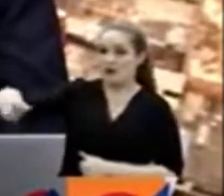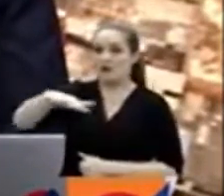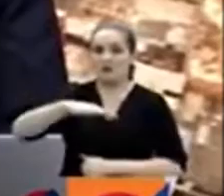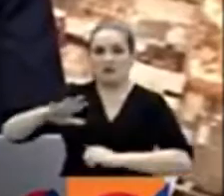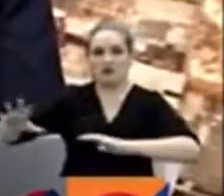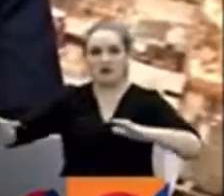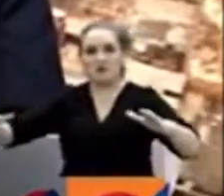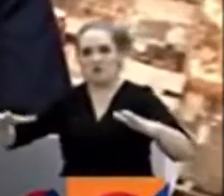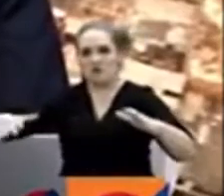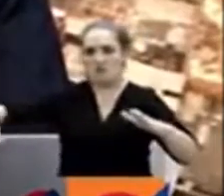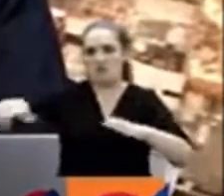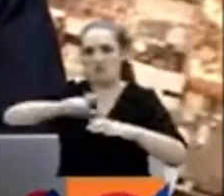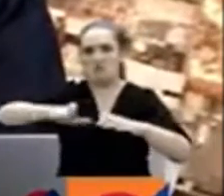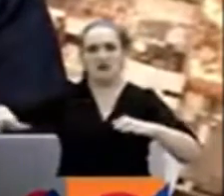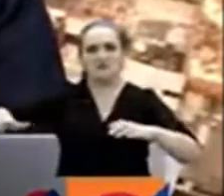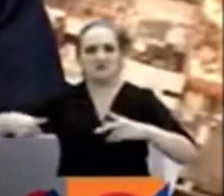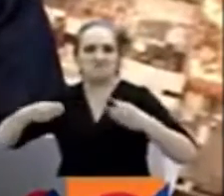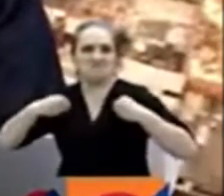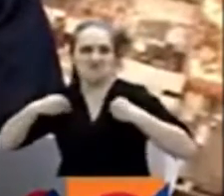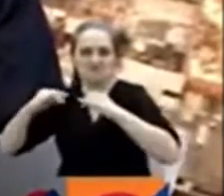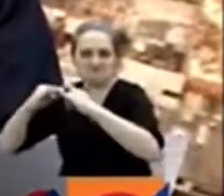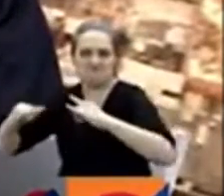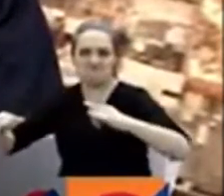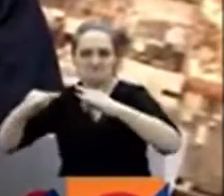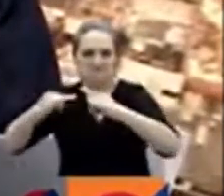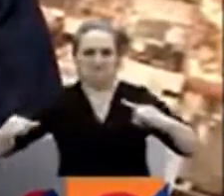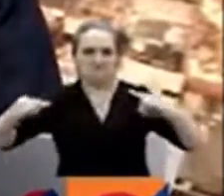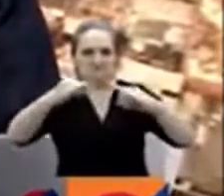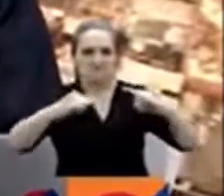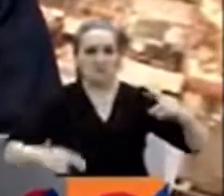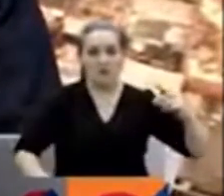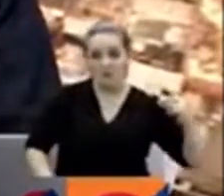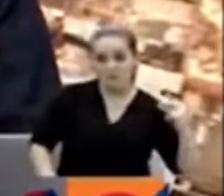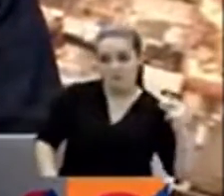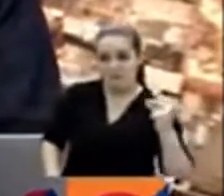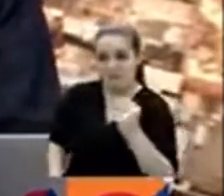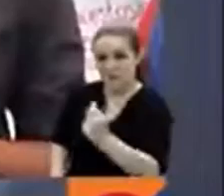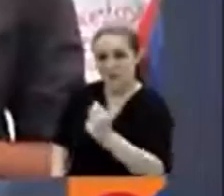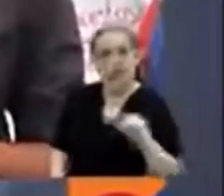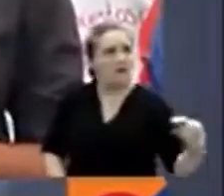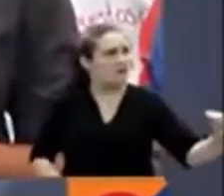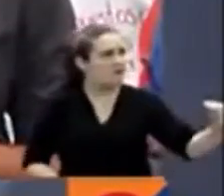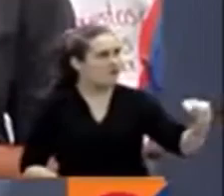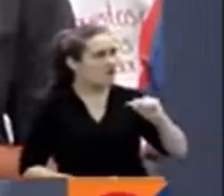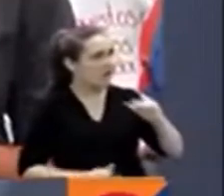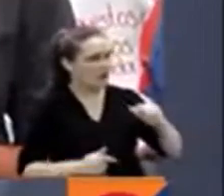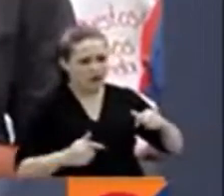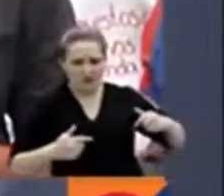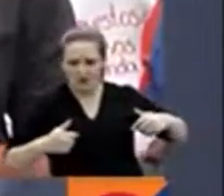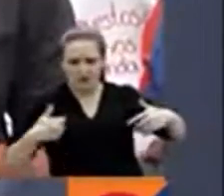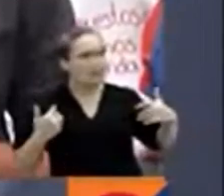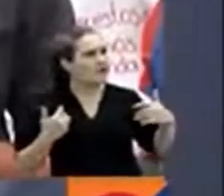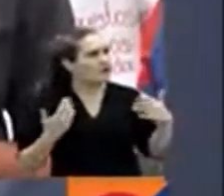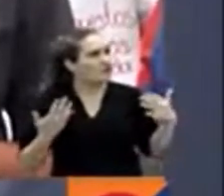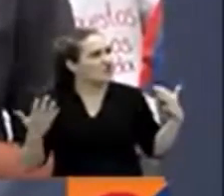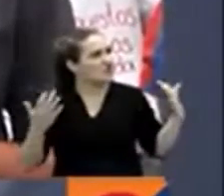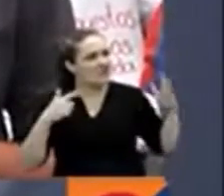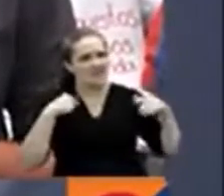Fernando Rey. Los manifestantes piden garantías en su ubicación, por eso nos conectamos a esta hora con Alejandro Muñoz. Buenas tardes, Alejandro.